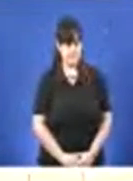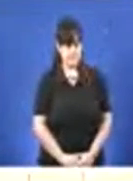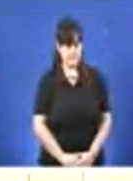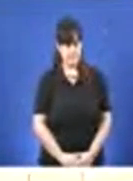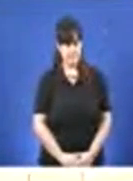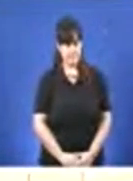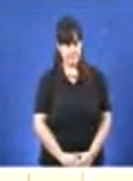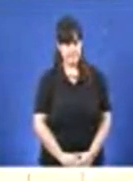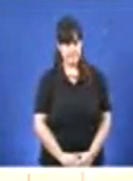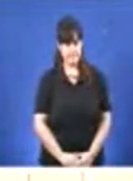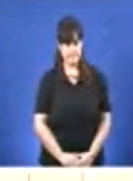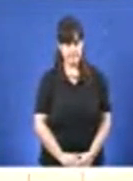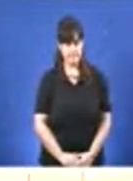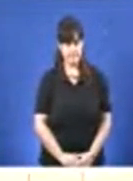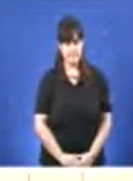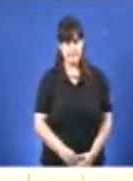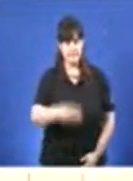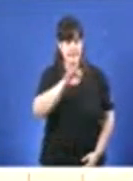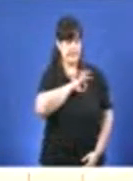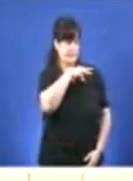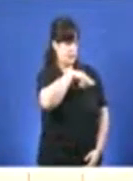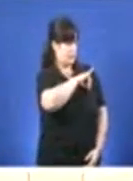Gracias, señor Mende Romeu.